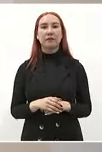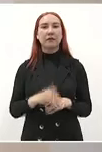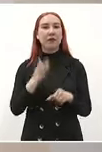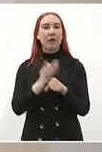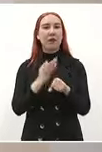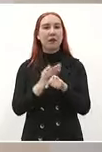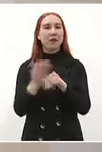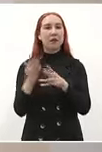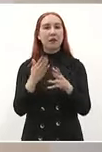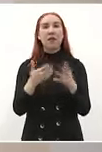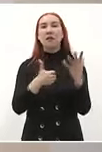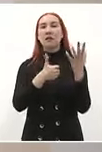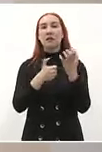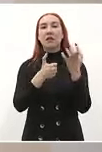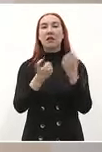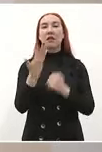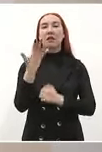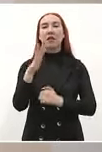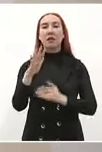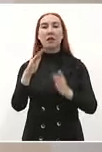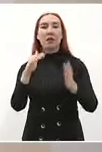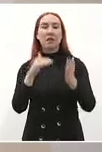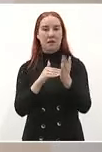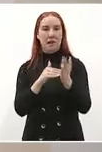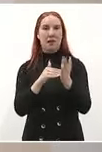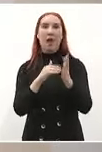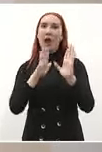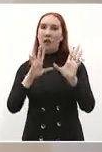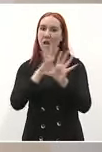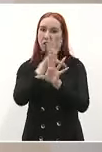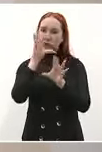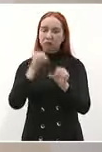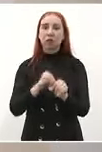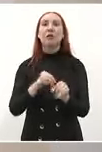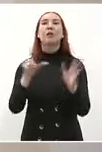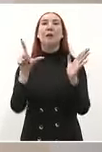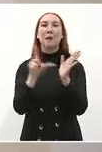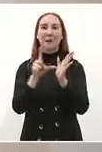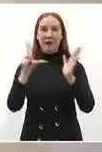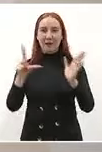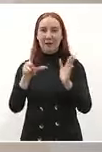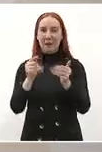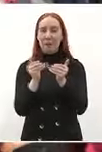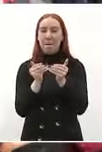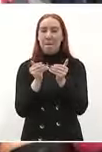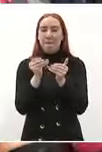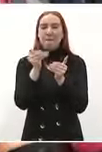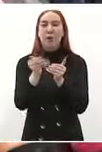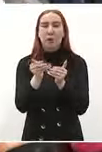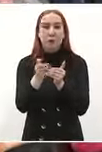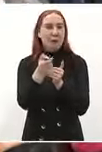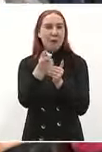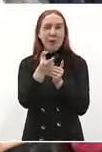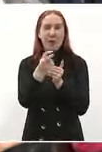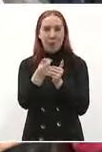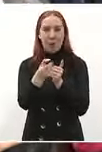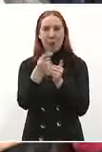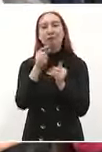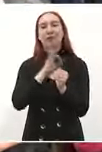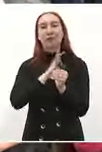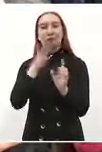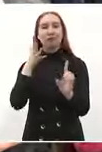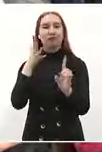610 mil potosinos mujeres y hombres ya estamos cerca de decir